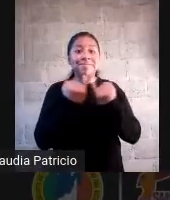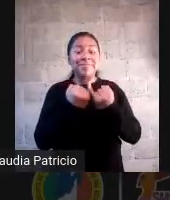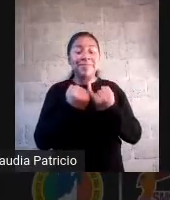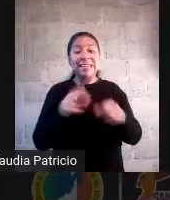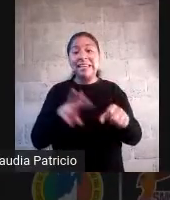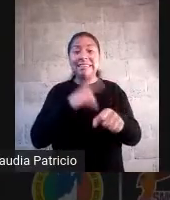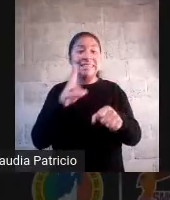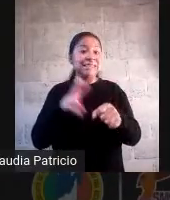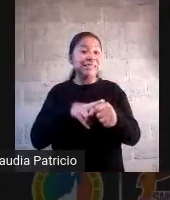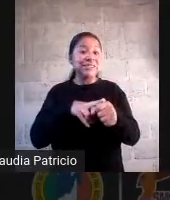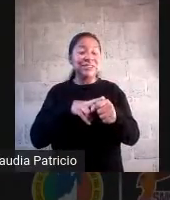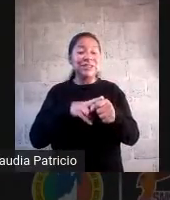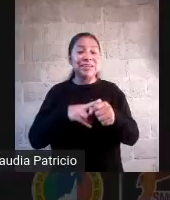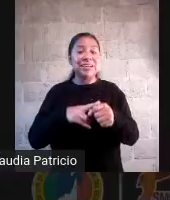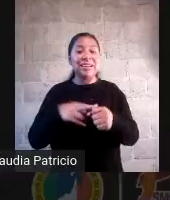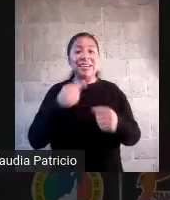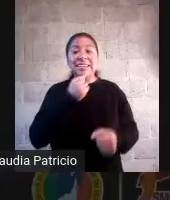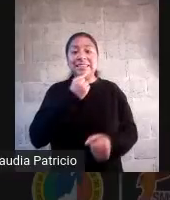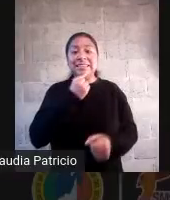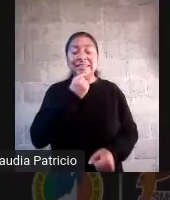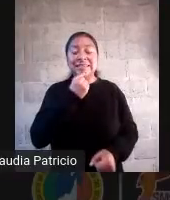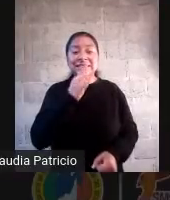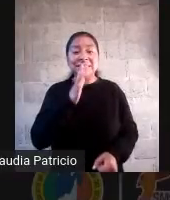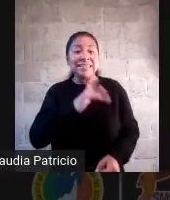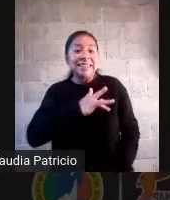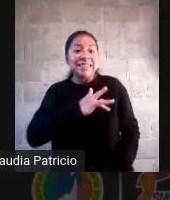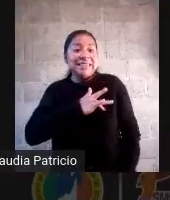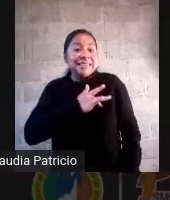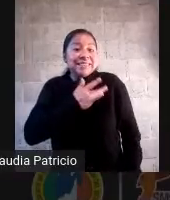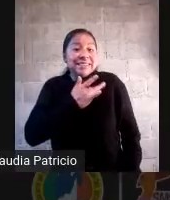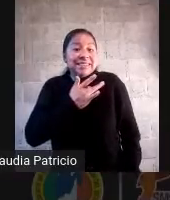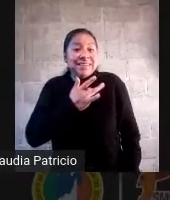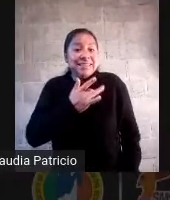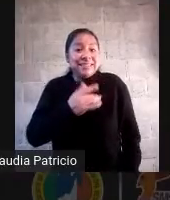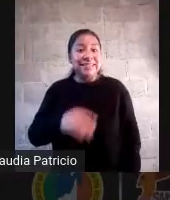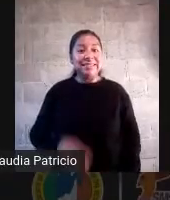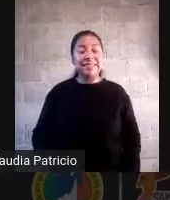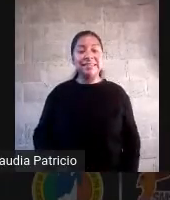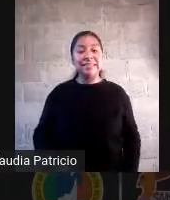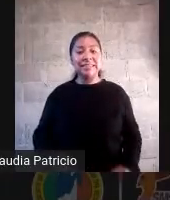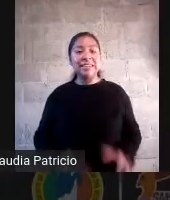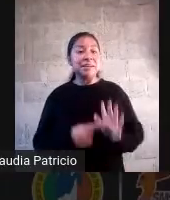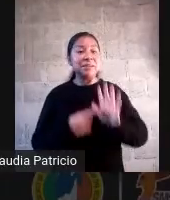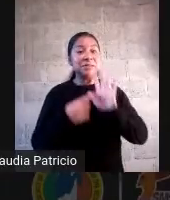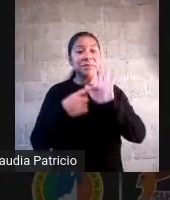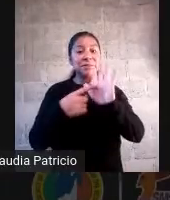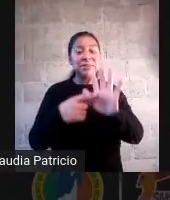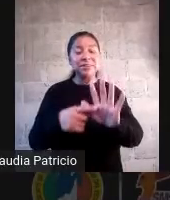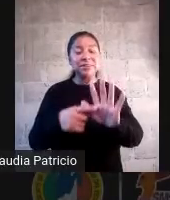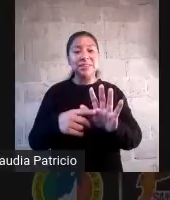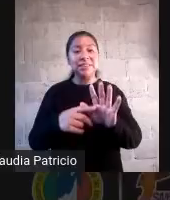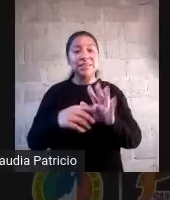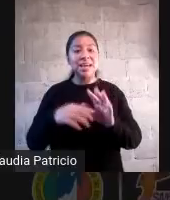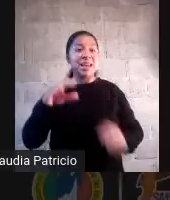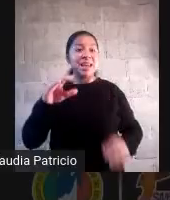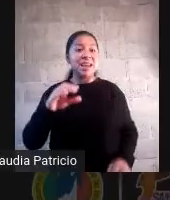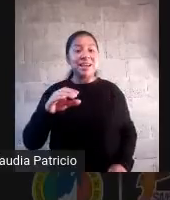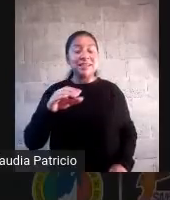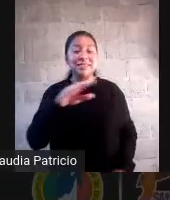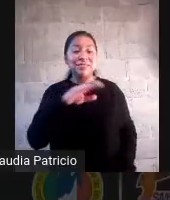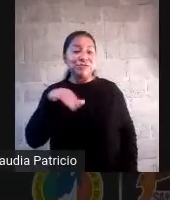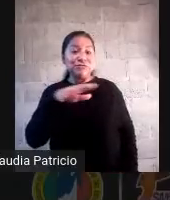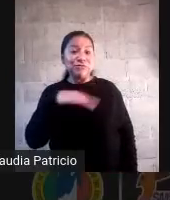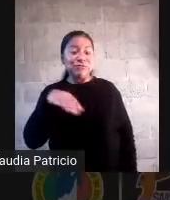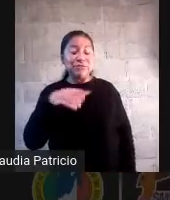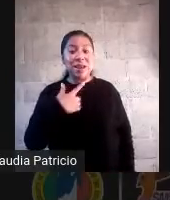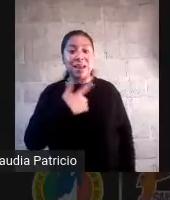hecha así para sentir y mostrar curiosidad entonces es un poquito déjalo curiosidad y que te